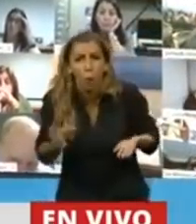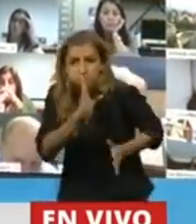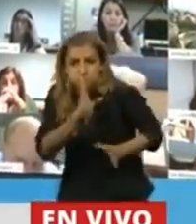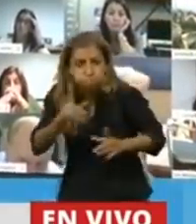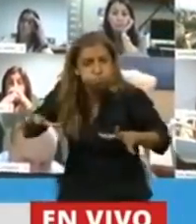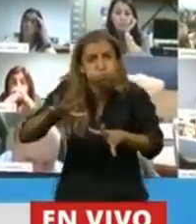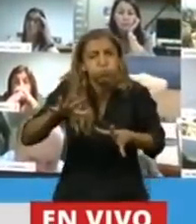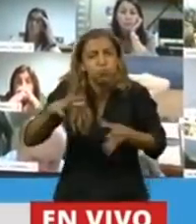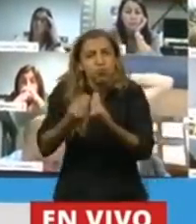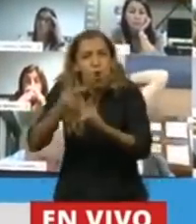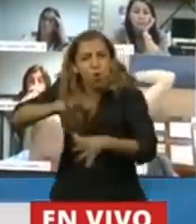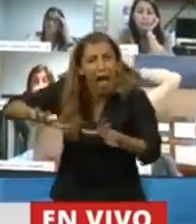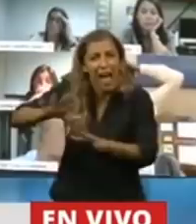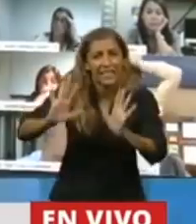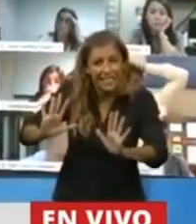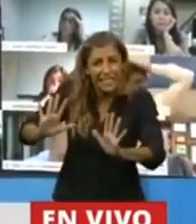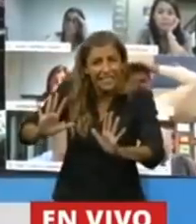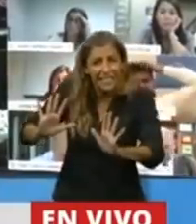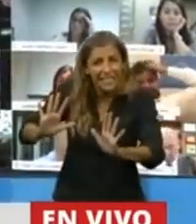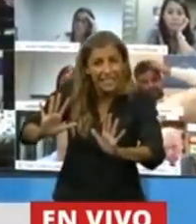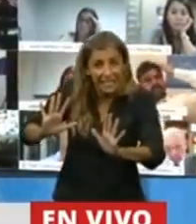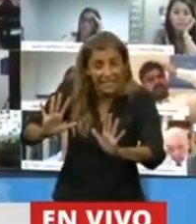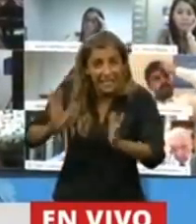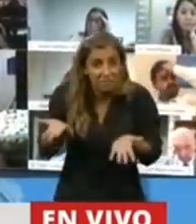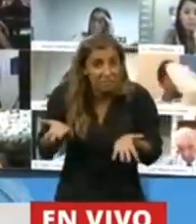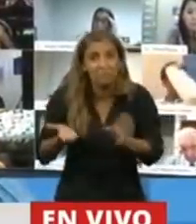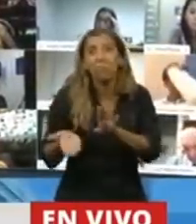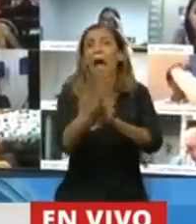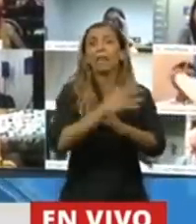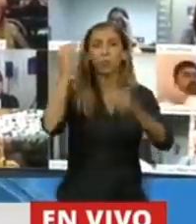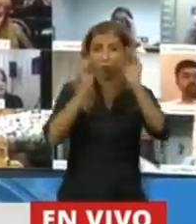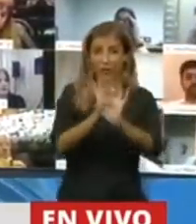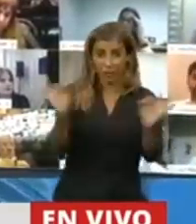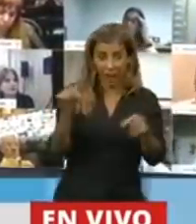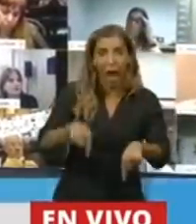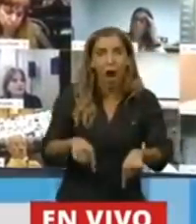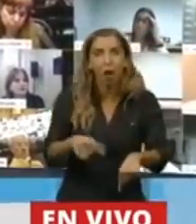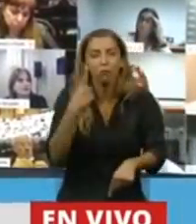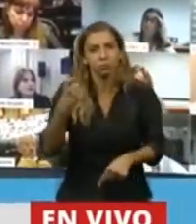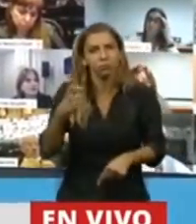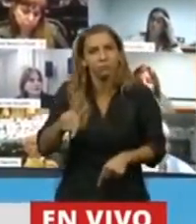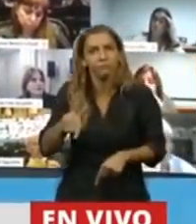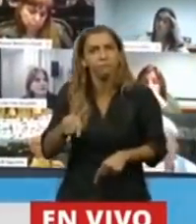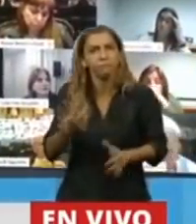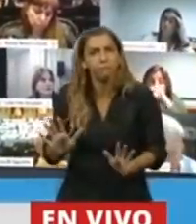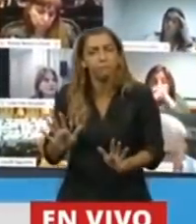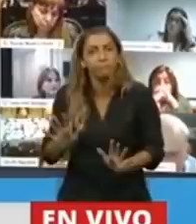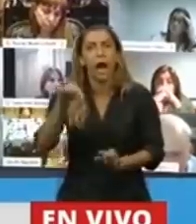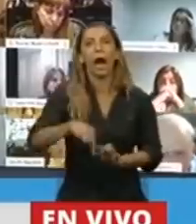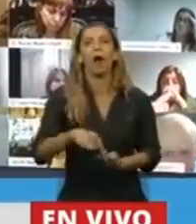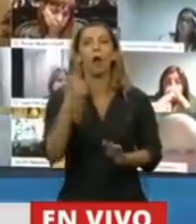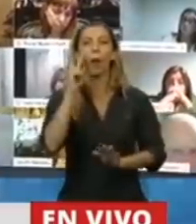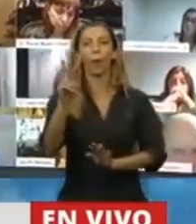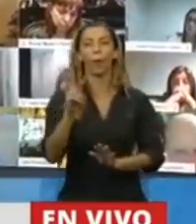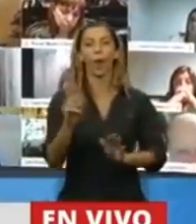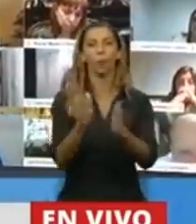vivían en estado de hacinamiento. De repente entramos a ver títulos, hambre mata cuarentena.